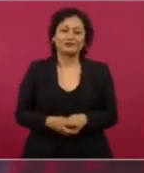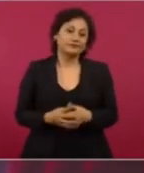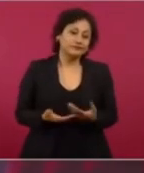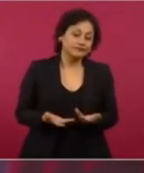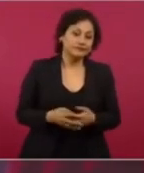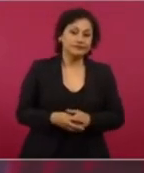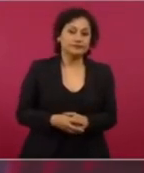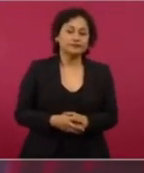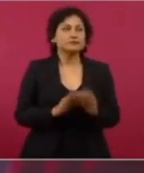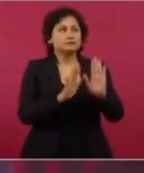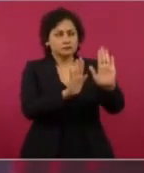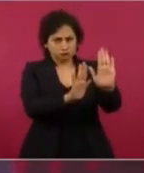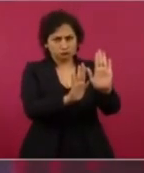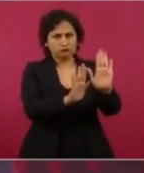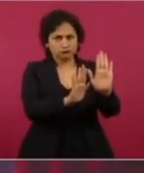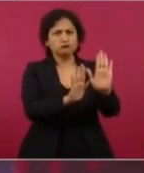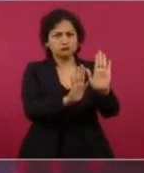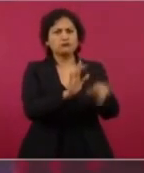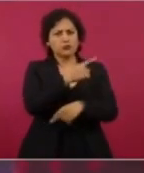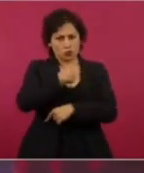vamos a ponernos de acuerdo,